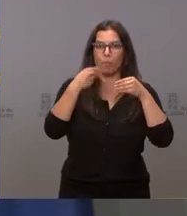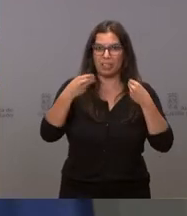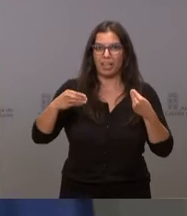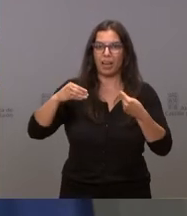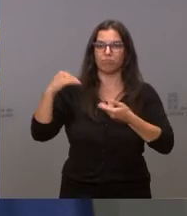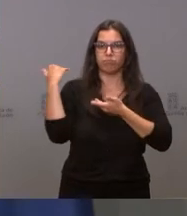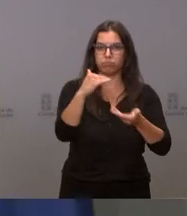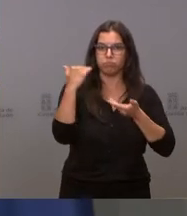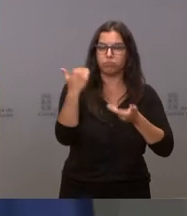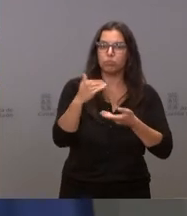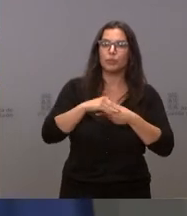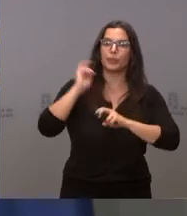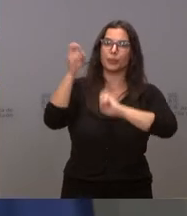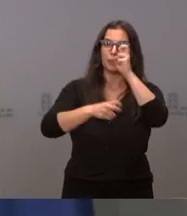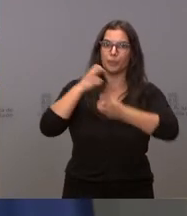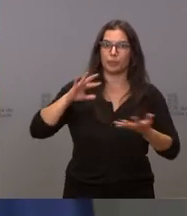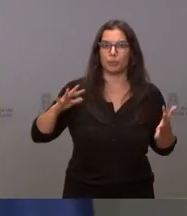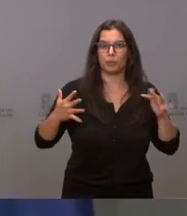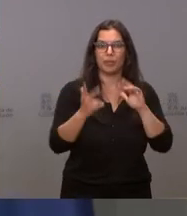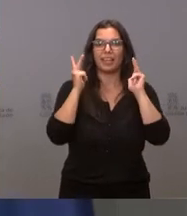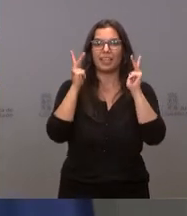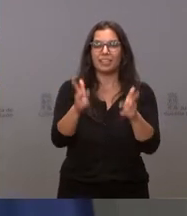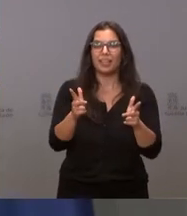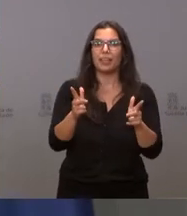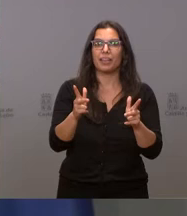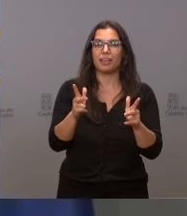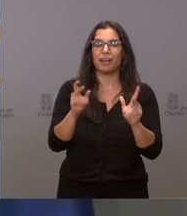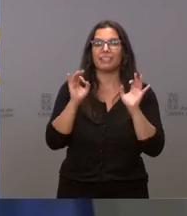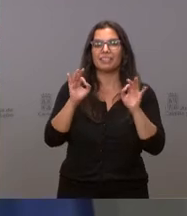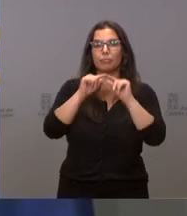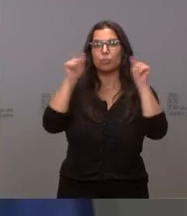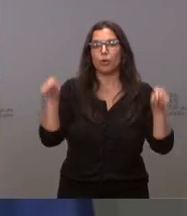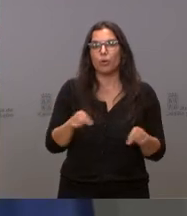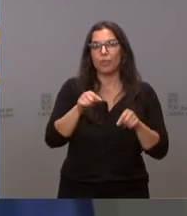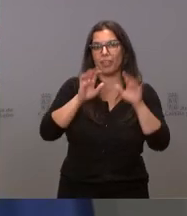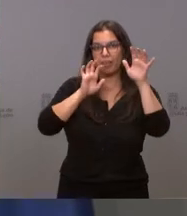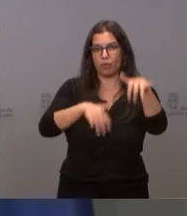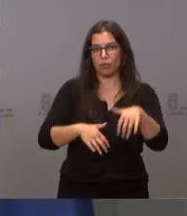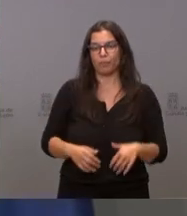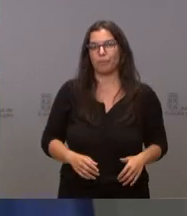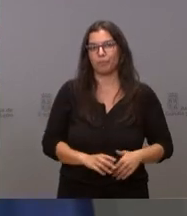avanzar en la reforma de la residencia de Armonia en la provincia de León.